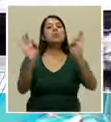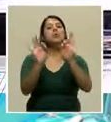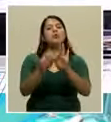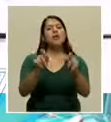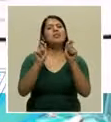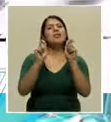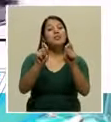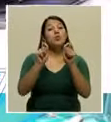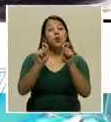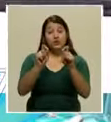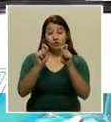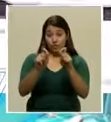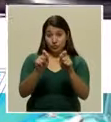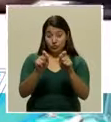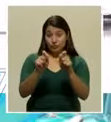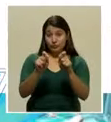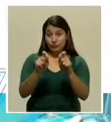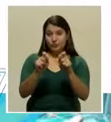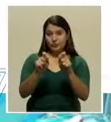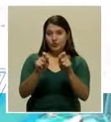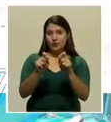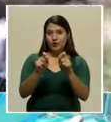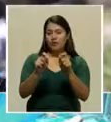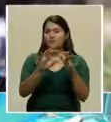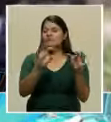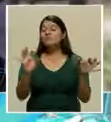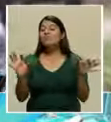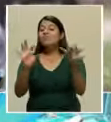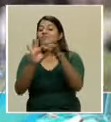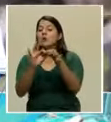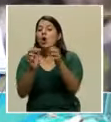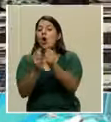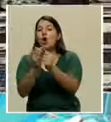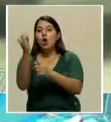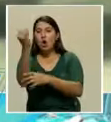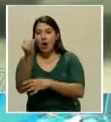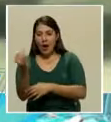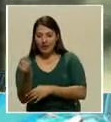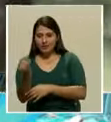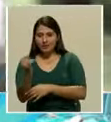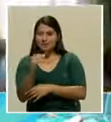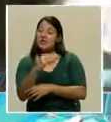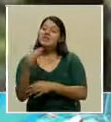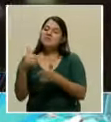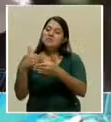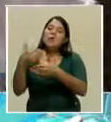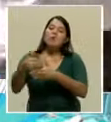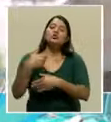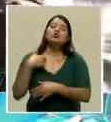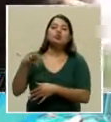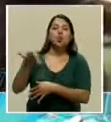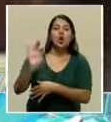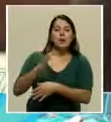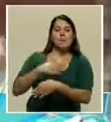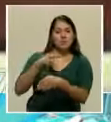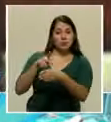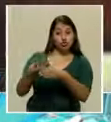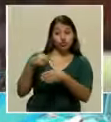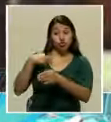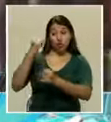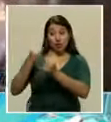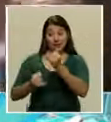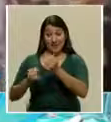y con las artes. Y bueno, eso definió lo que después fui como profesional, porque saliendo del Castella,